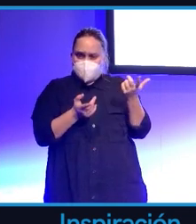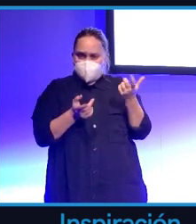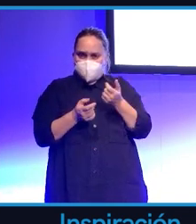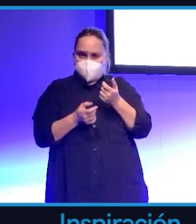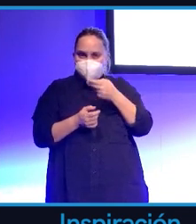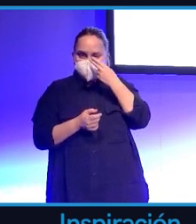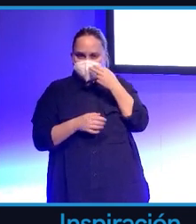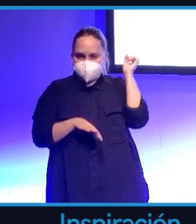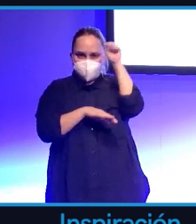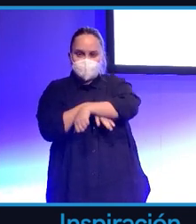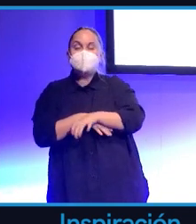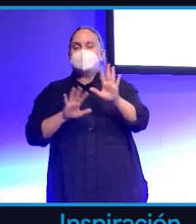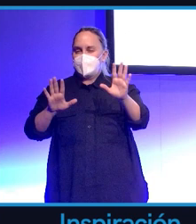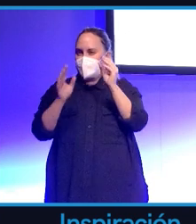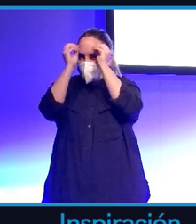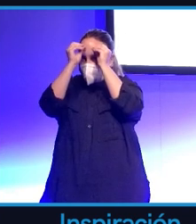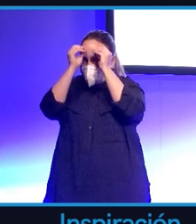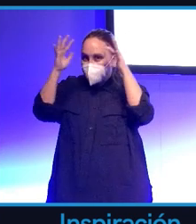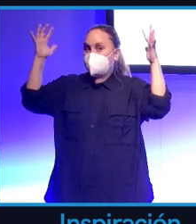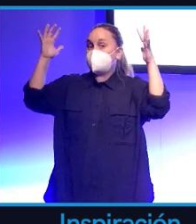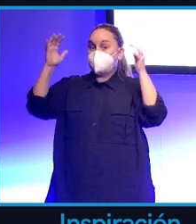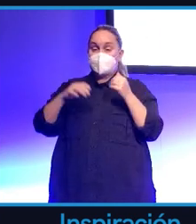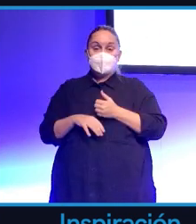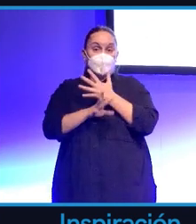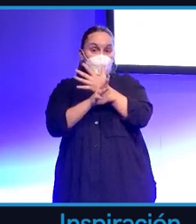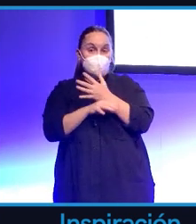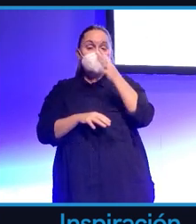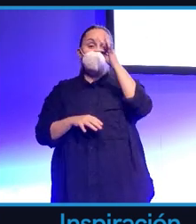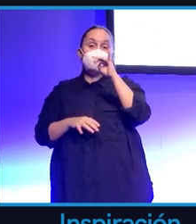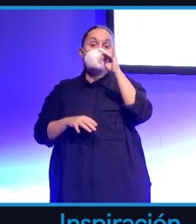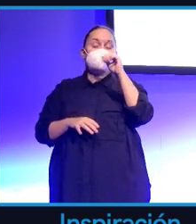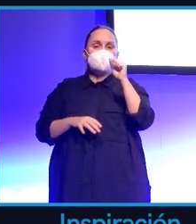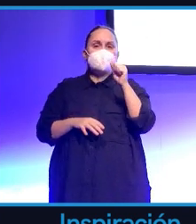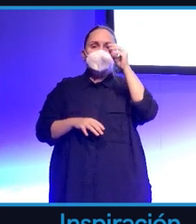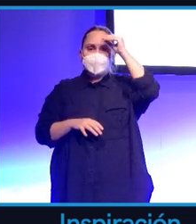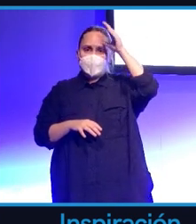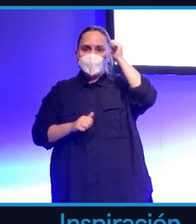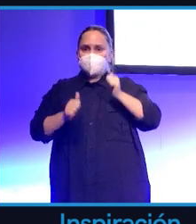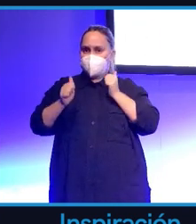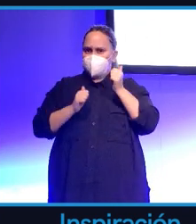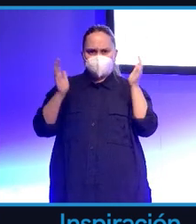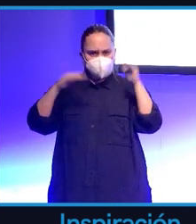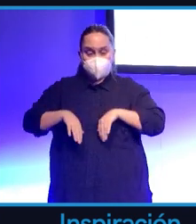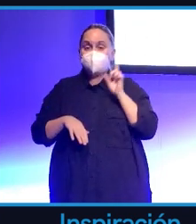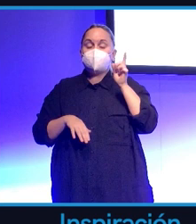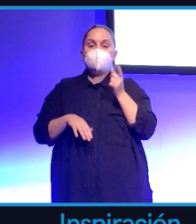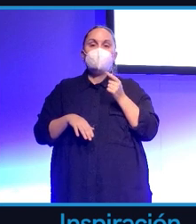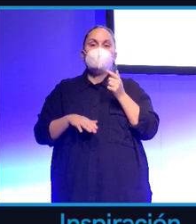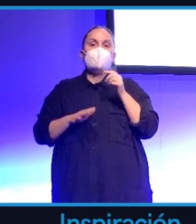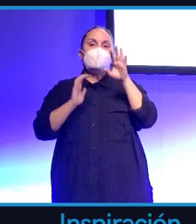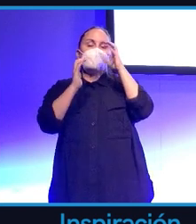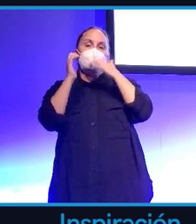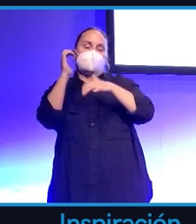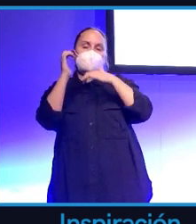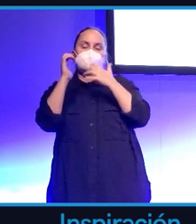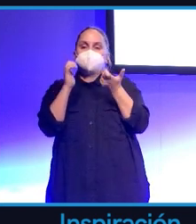más interesantes que aquí. Pero piensen que en el FIFA no hay inteligencia artificial. Simplemente hay programas ejecutando una serie de órdenes. Ahí no hay nada aprendiendo. Aquí son